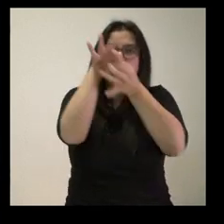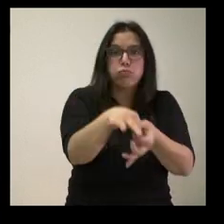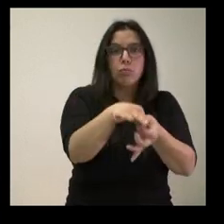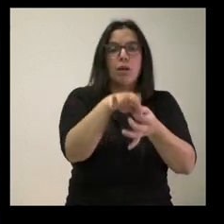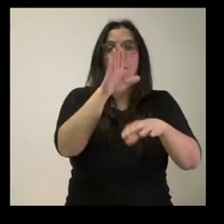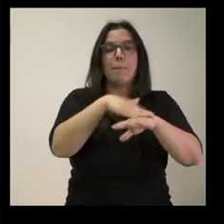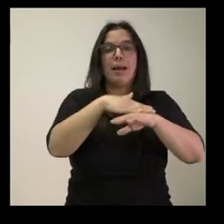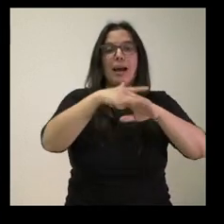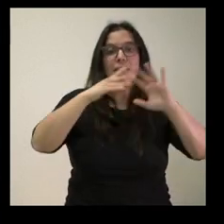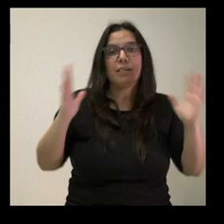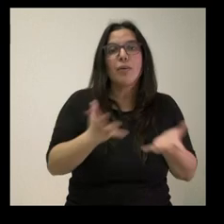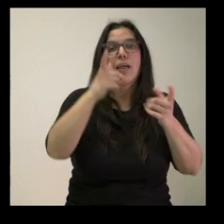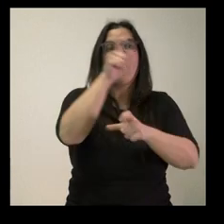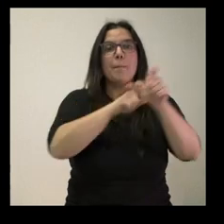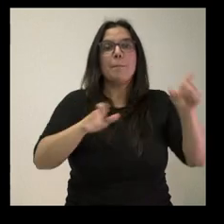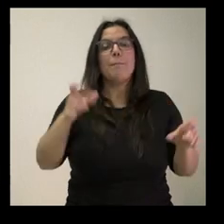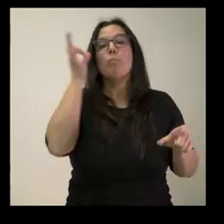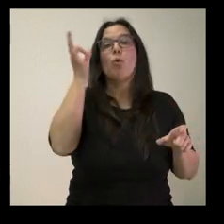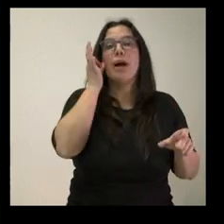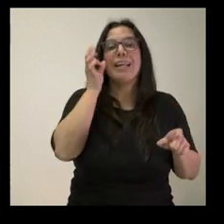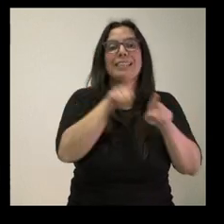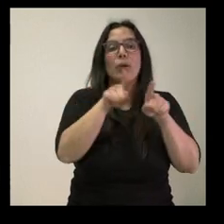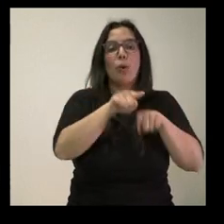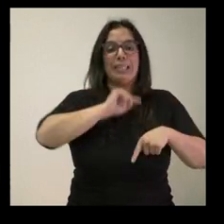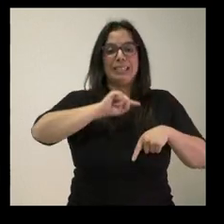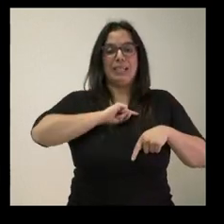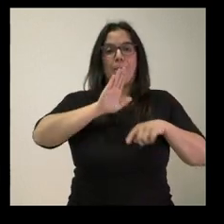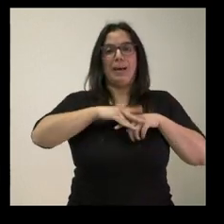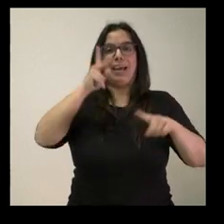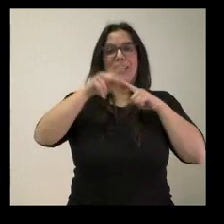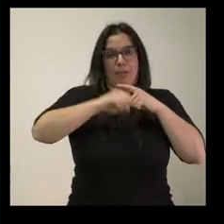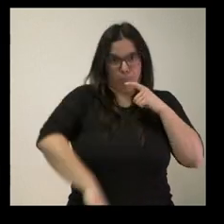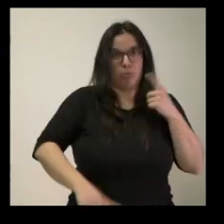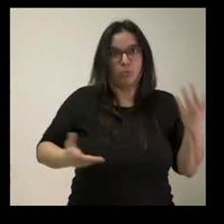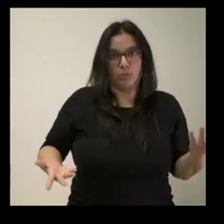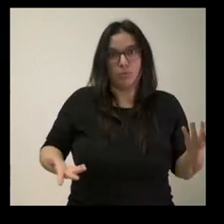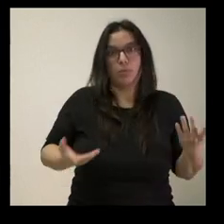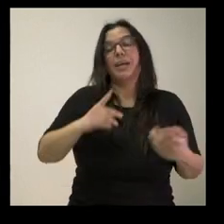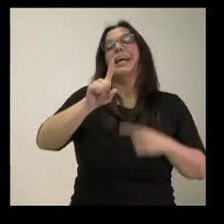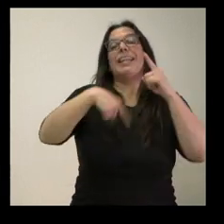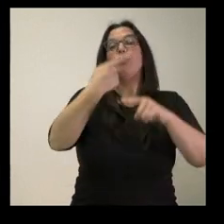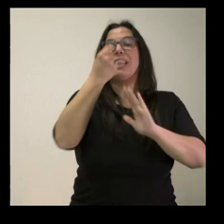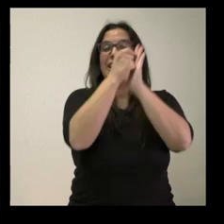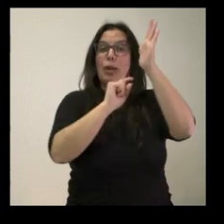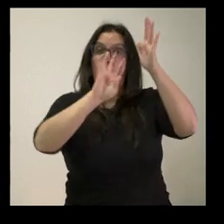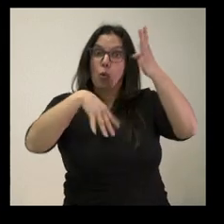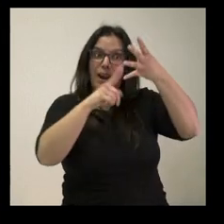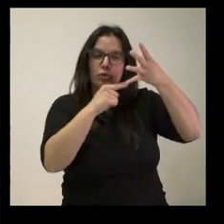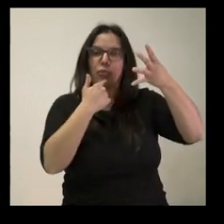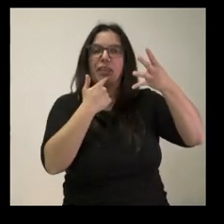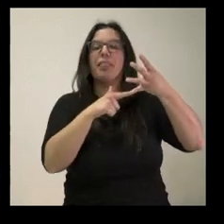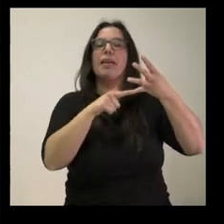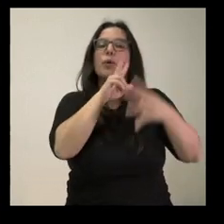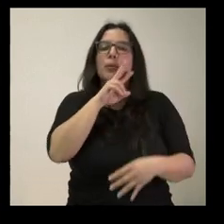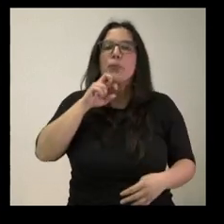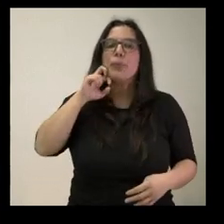favorecer así la implicación emocional. Y luego ya la cuarta medida de esa nota de prensa es velar porque se respete el ejercicio del